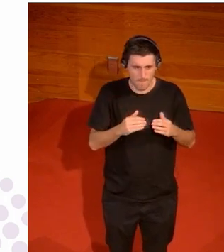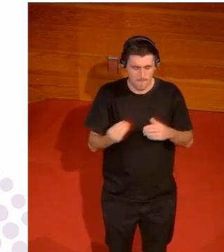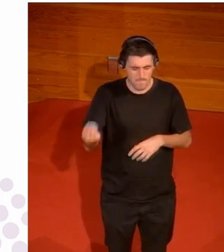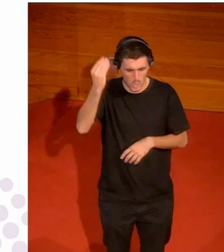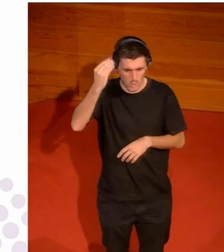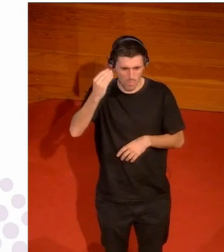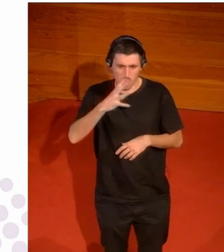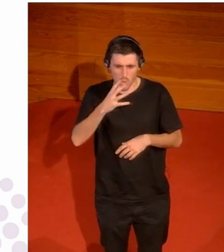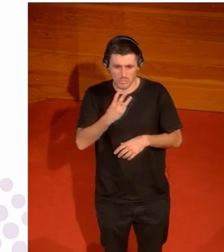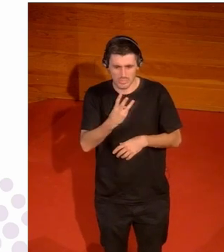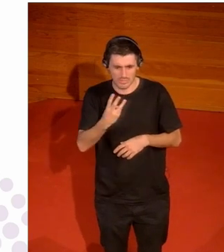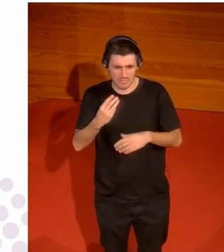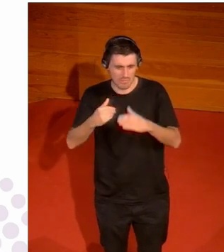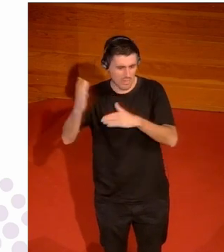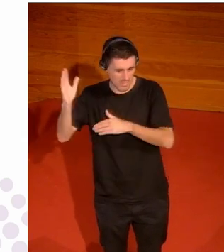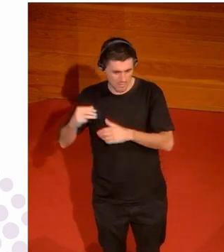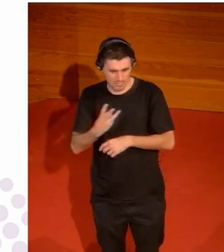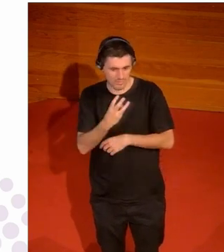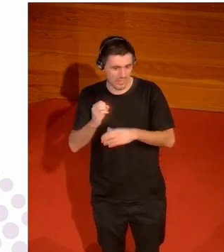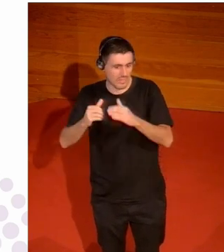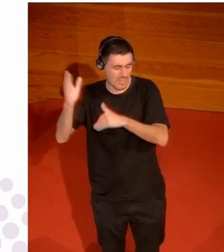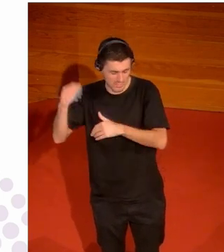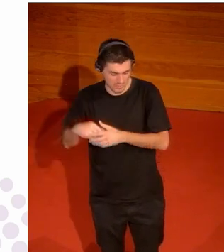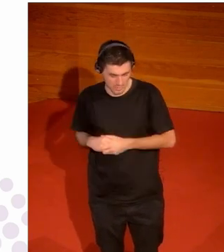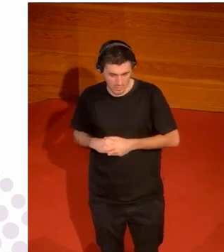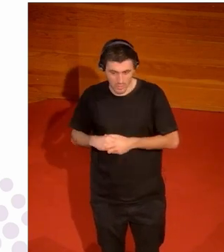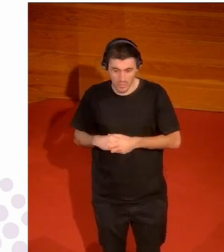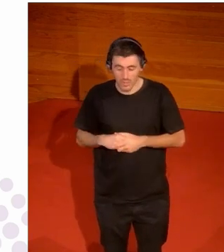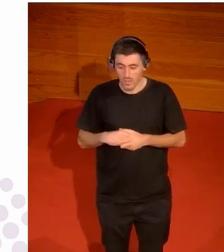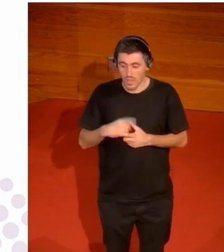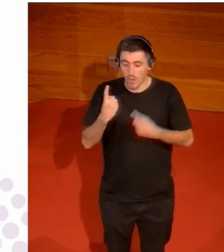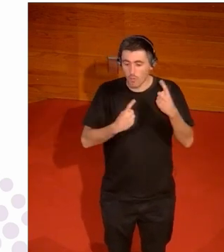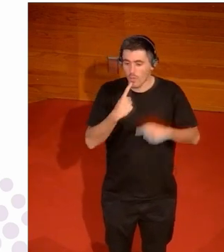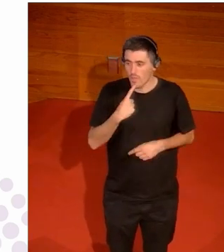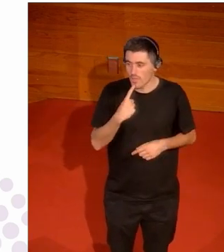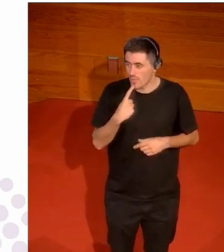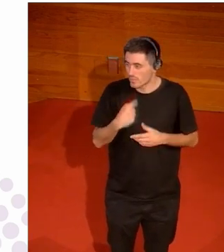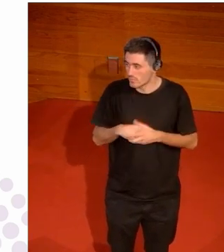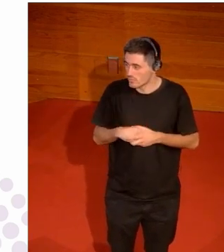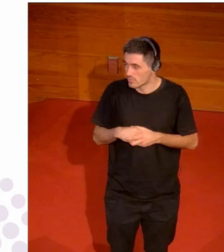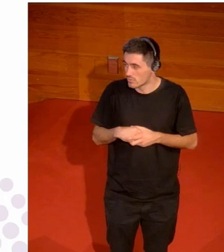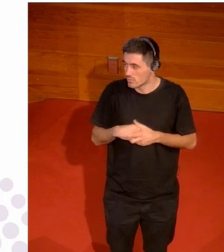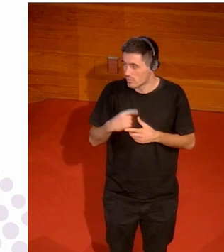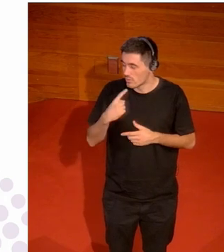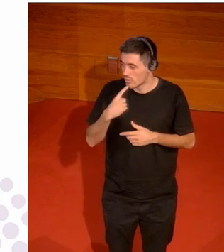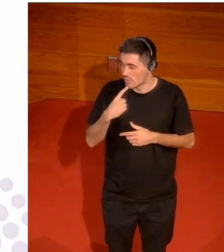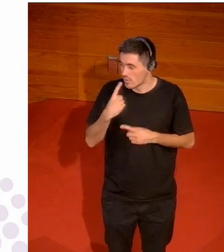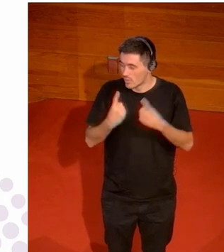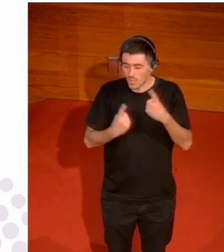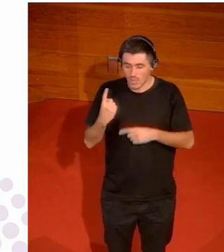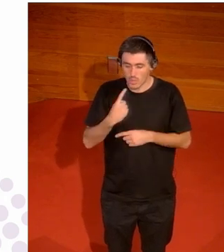pero los malintencionados decían que Iberdrola era quien patrocinaba la selección española de fútbol masculino cuando